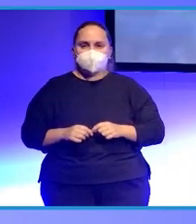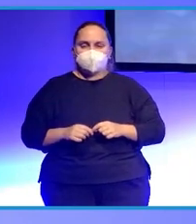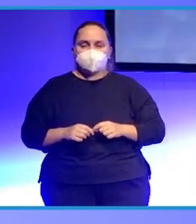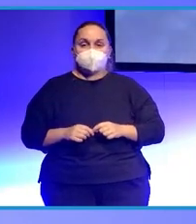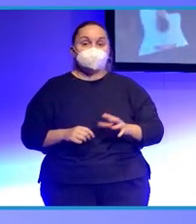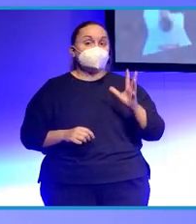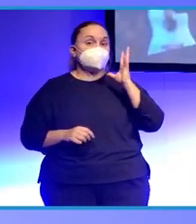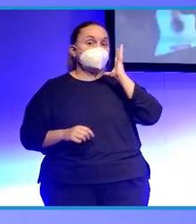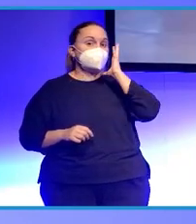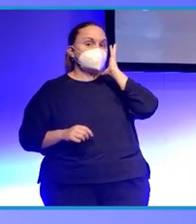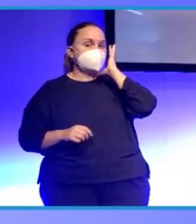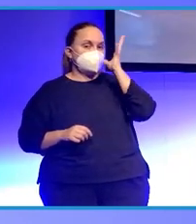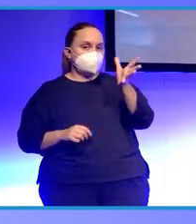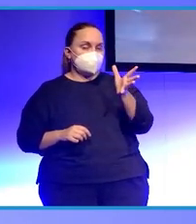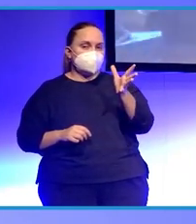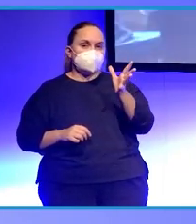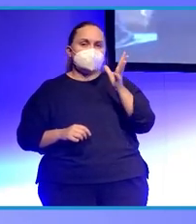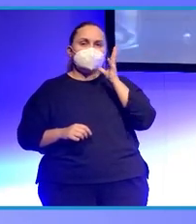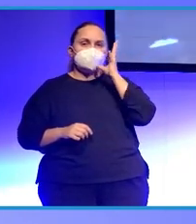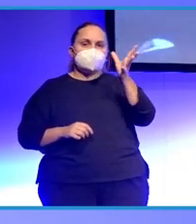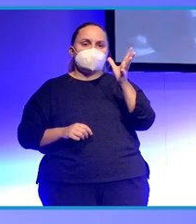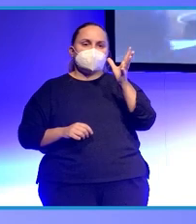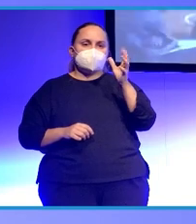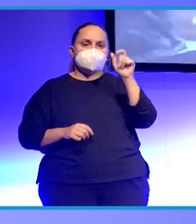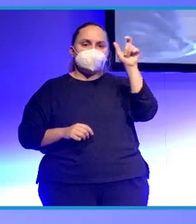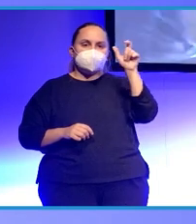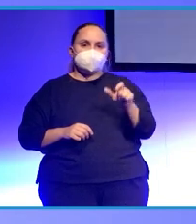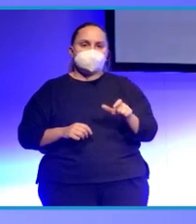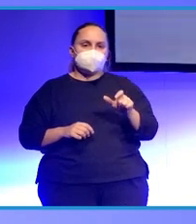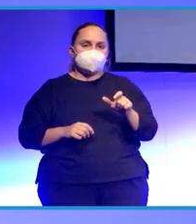porque él, es que él era un YouTuber antes de YouTube.